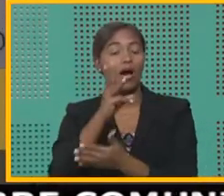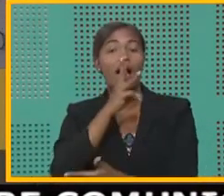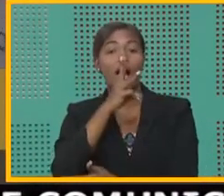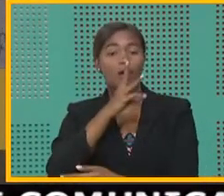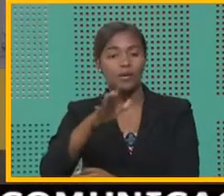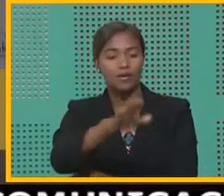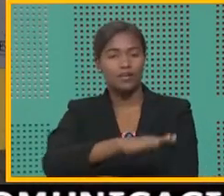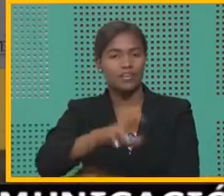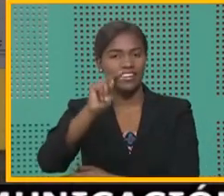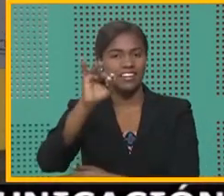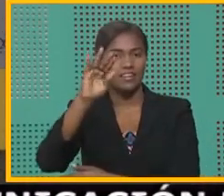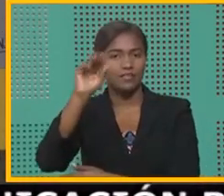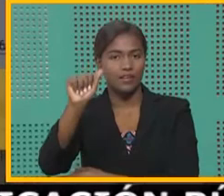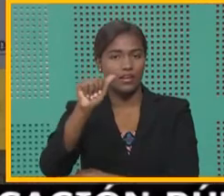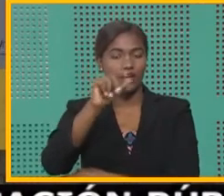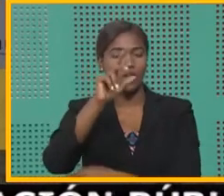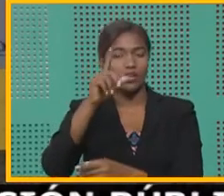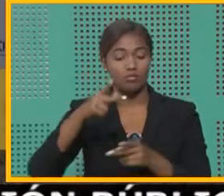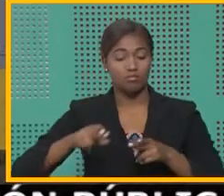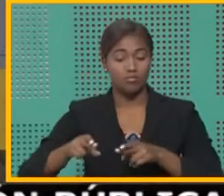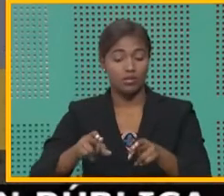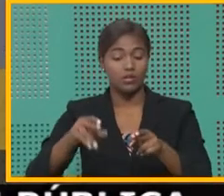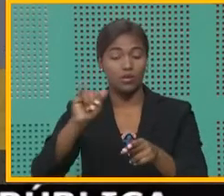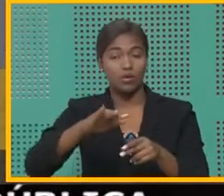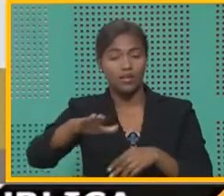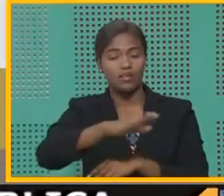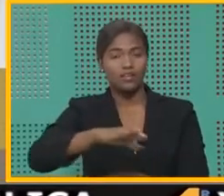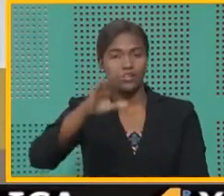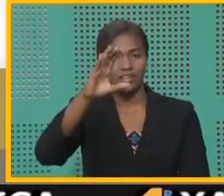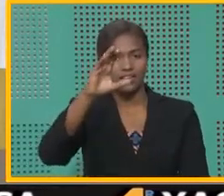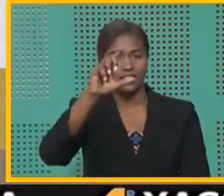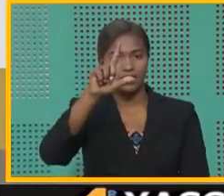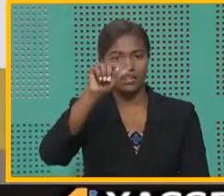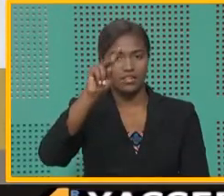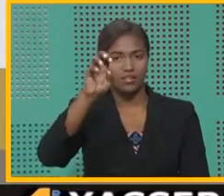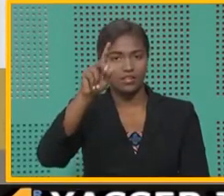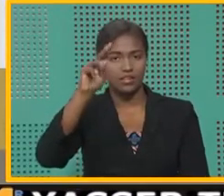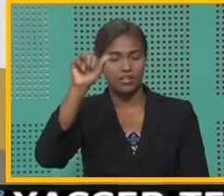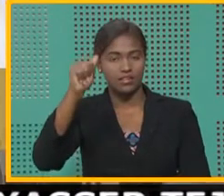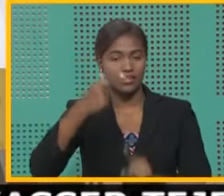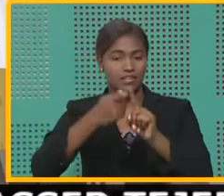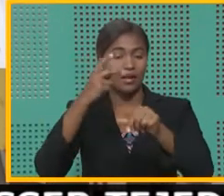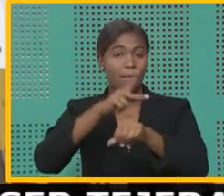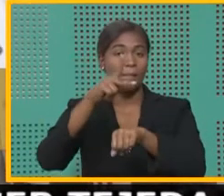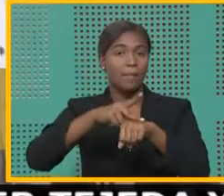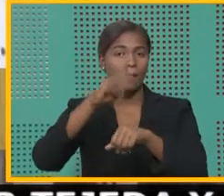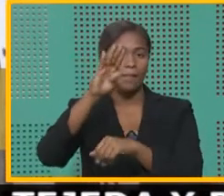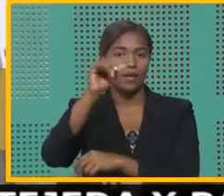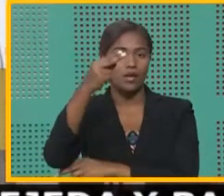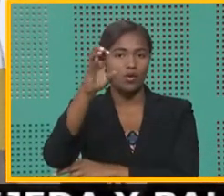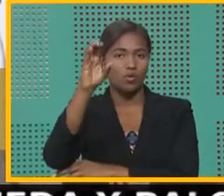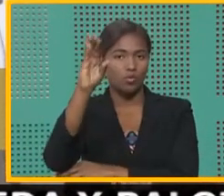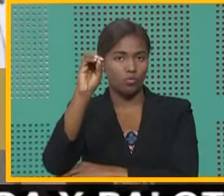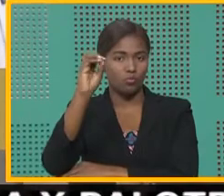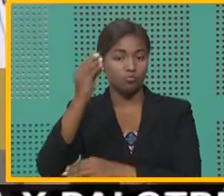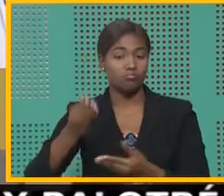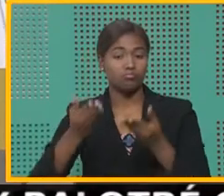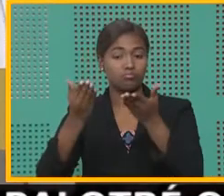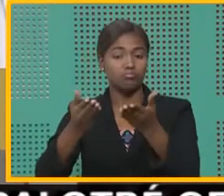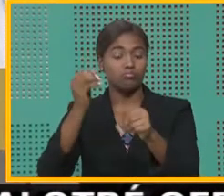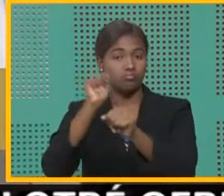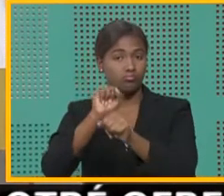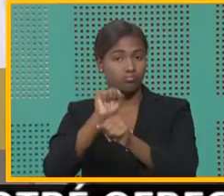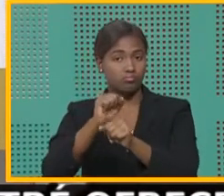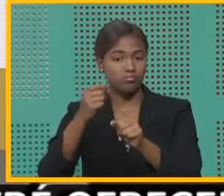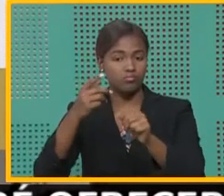los municipios Neiva, Los Ríos y el Distrito Municipal de Las Clavellinas, de la provincia de Bauruco. Se puso en manos de los contratistas la